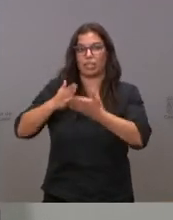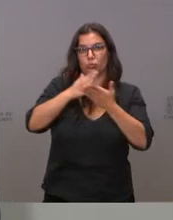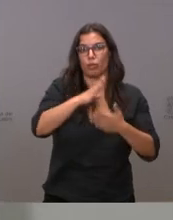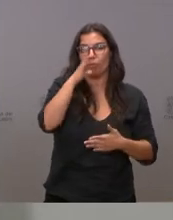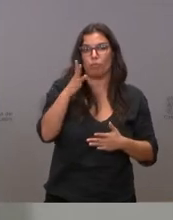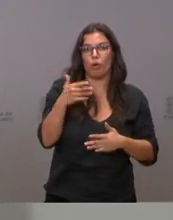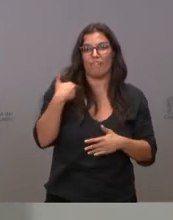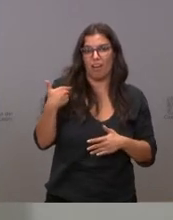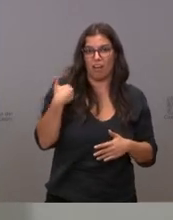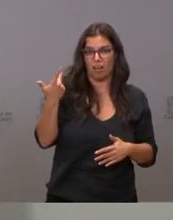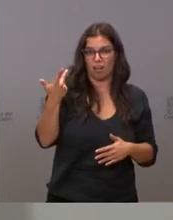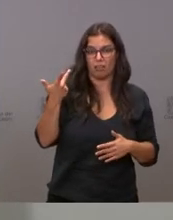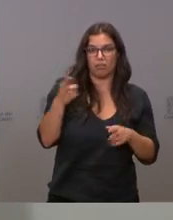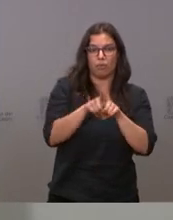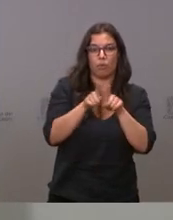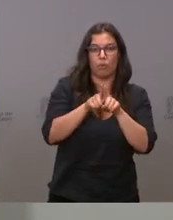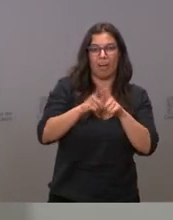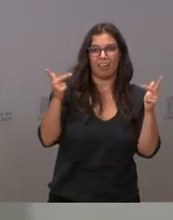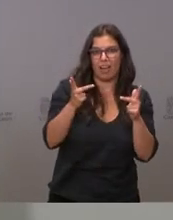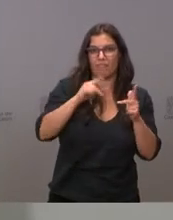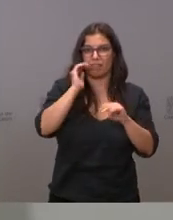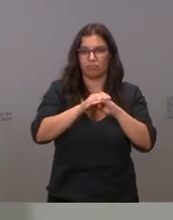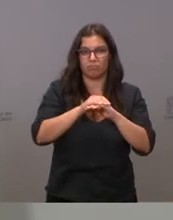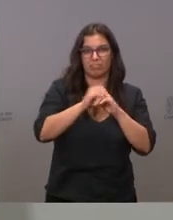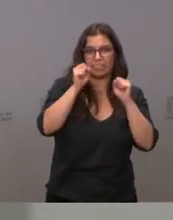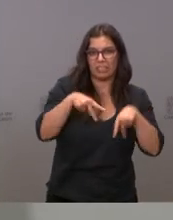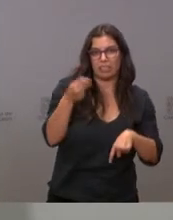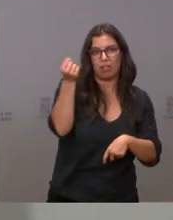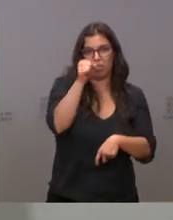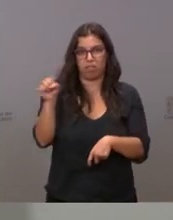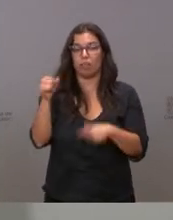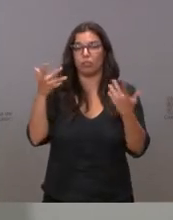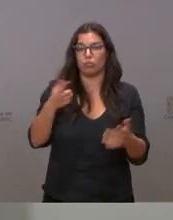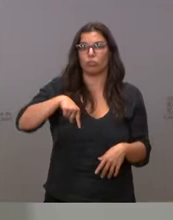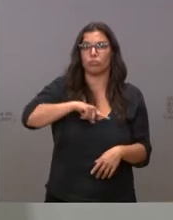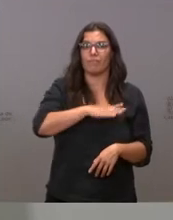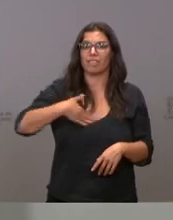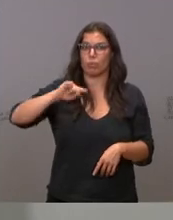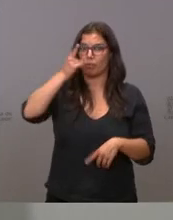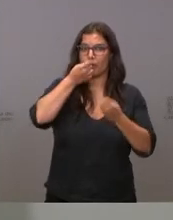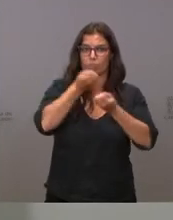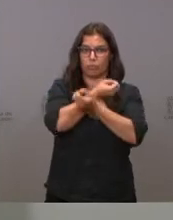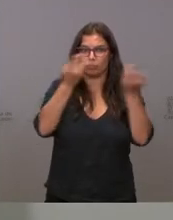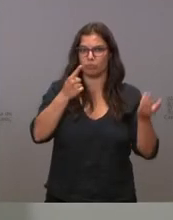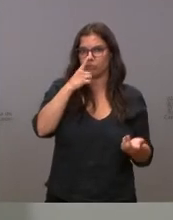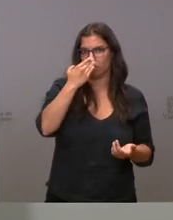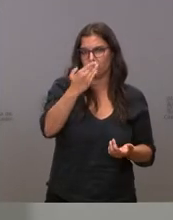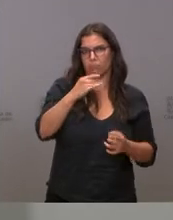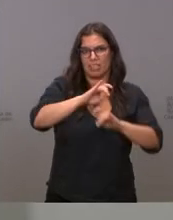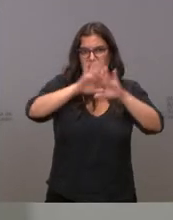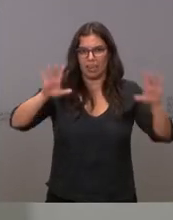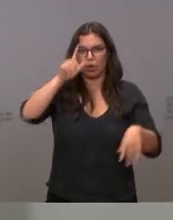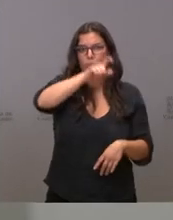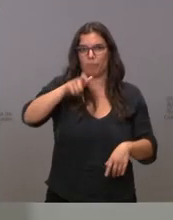graves, incumplimientos de aforos, incumplimientos de normas. Por tanto, queremos dar un primer mensaje claro a